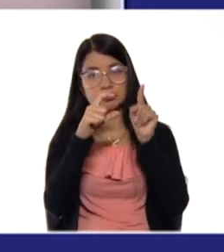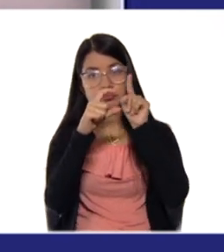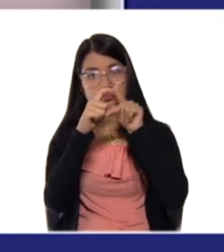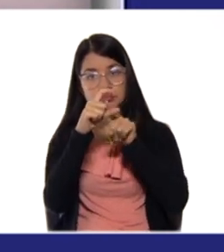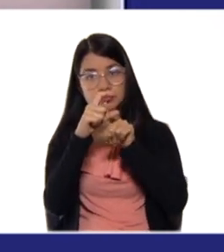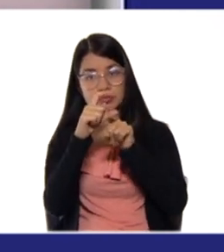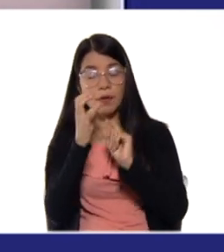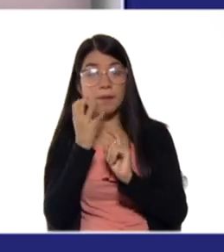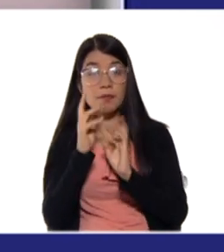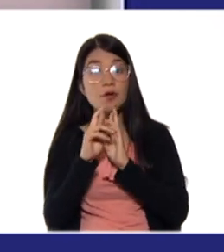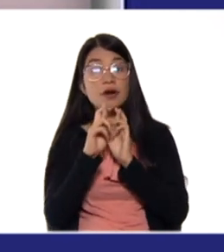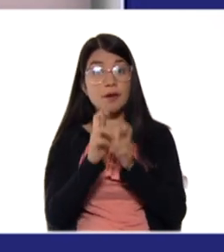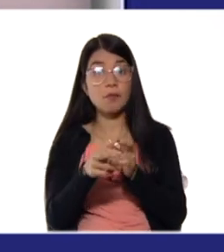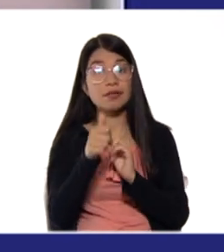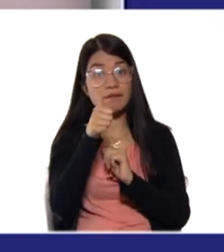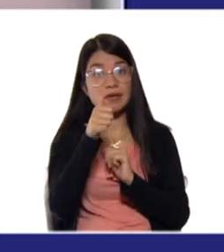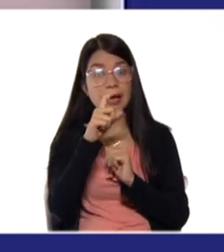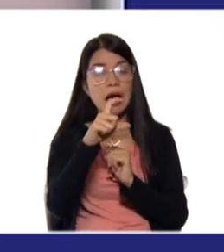correctas.